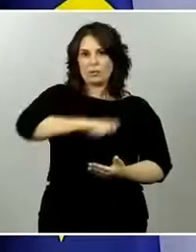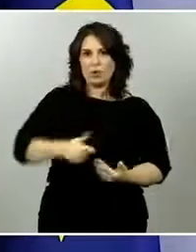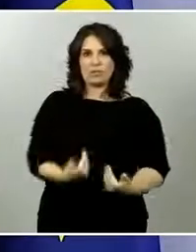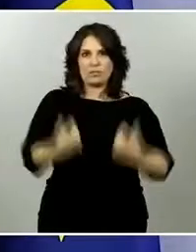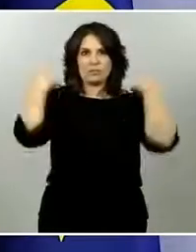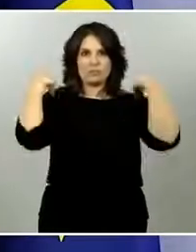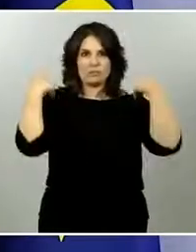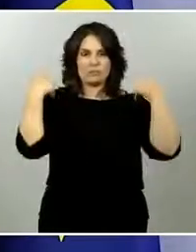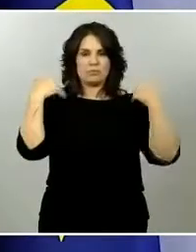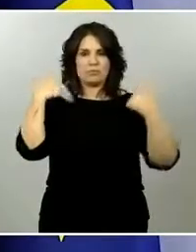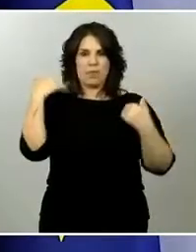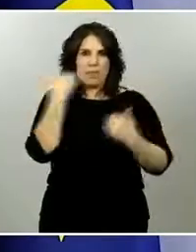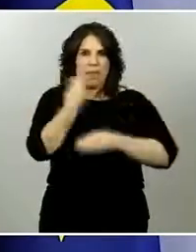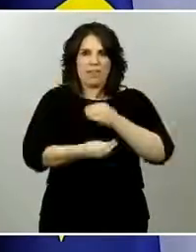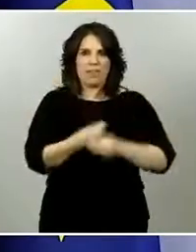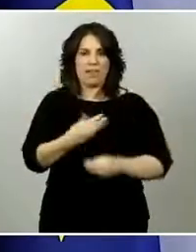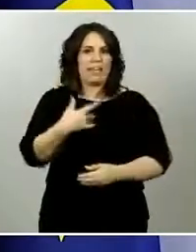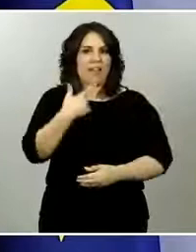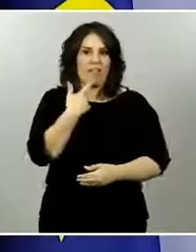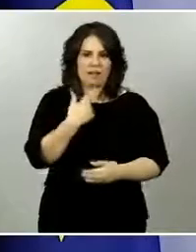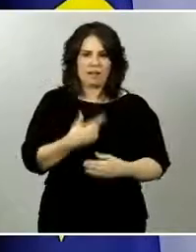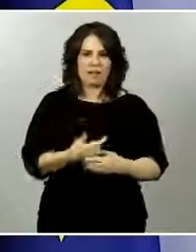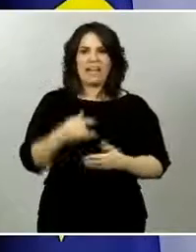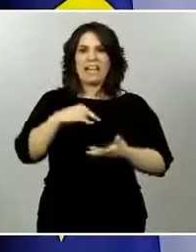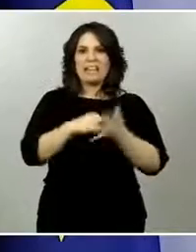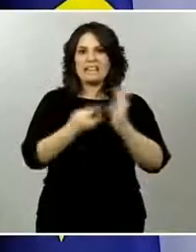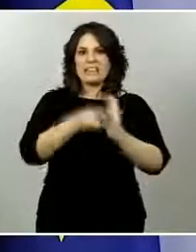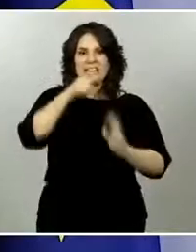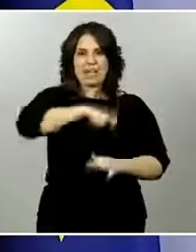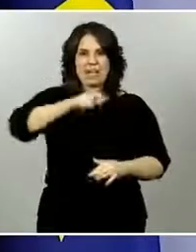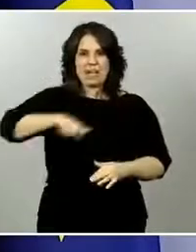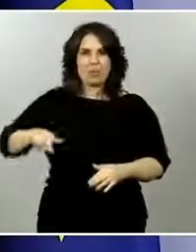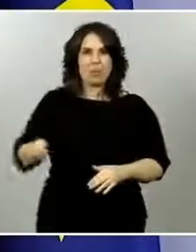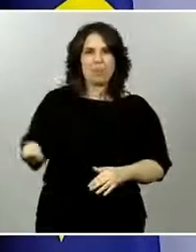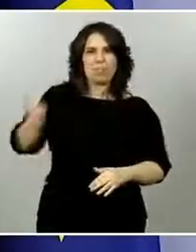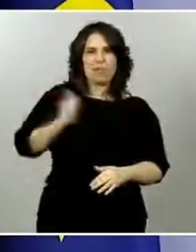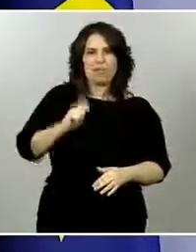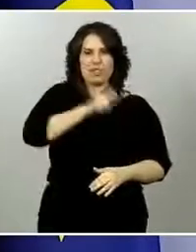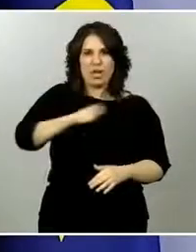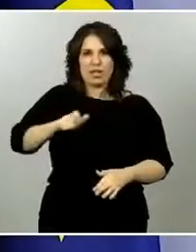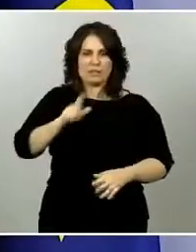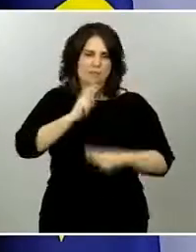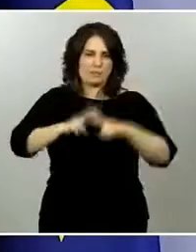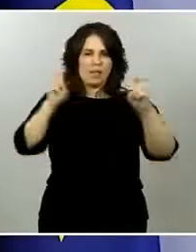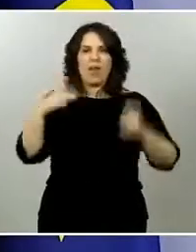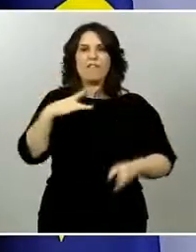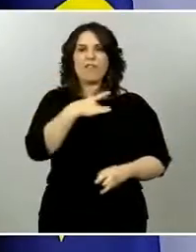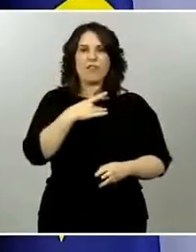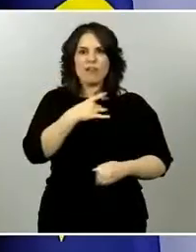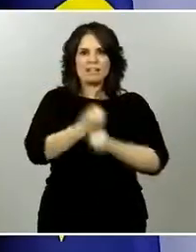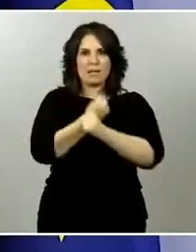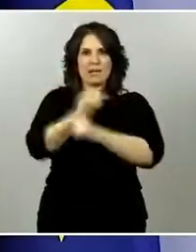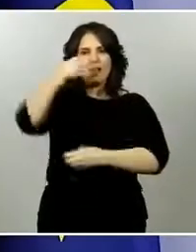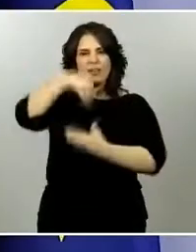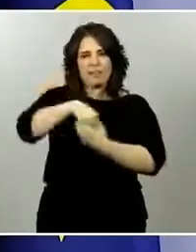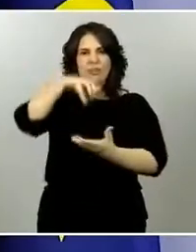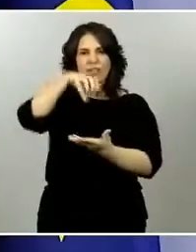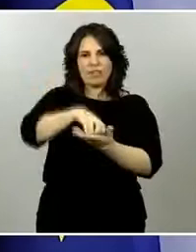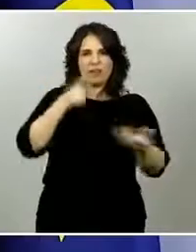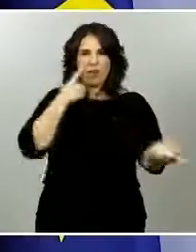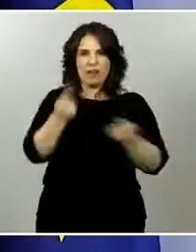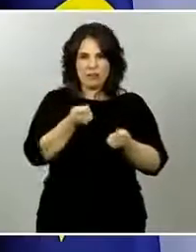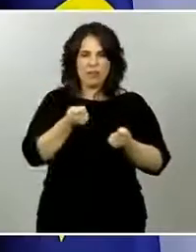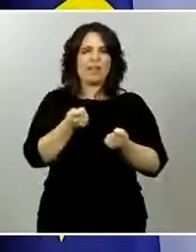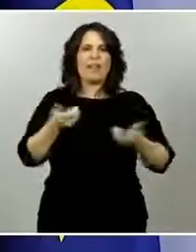Quien hace las evaluaciones por parte del Gobierno y del Ministerio de Sanidad son aquellas personas que, por razón del cargo que ocupan, tienen la obligación de valorar estas propuestas.